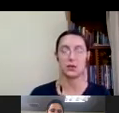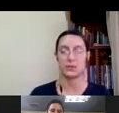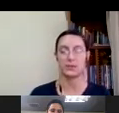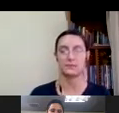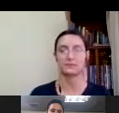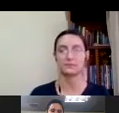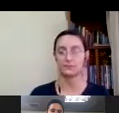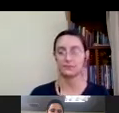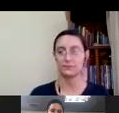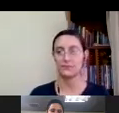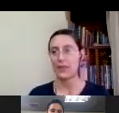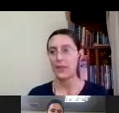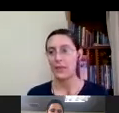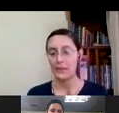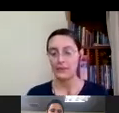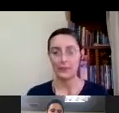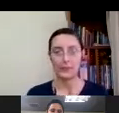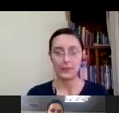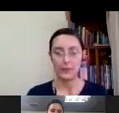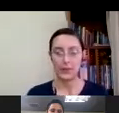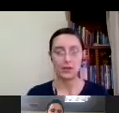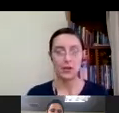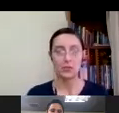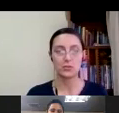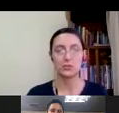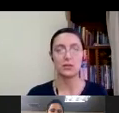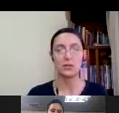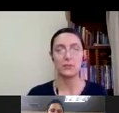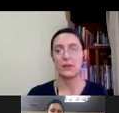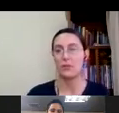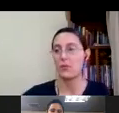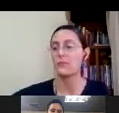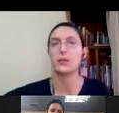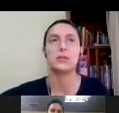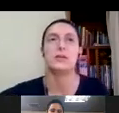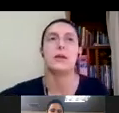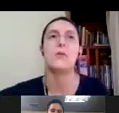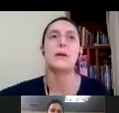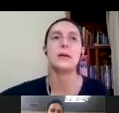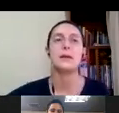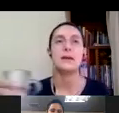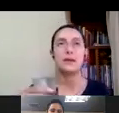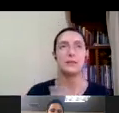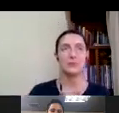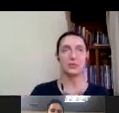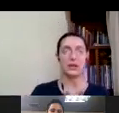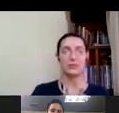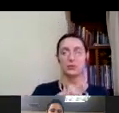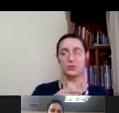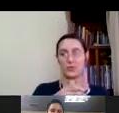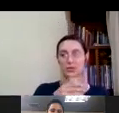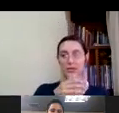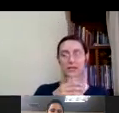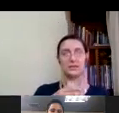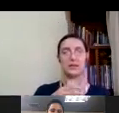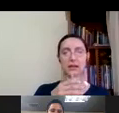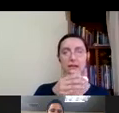anteriormente. bien, me perdonan un segundito, bebo un poquito de agua y vamos al punto